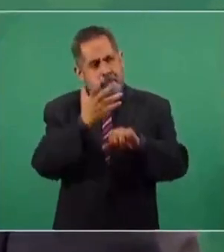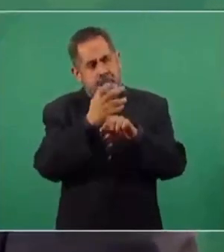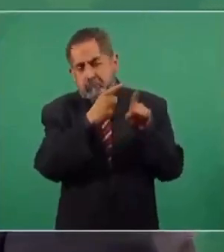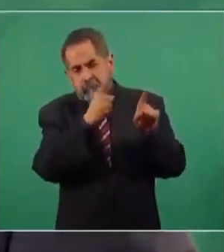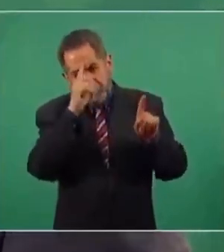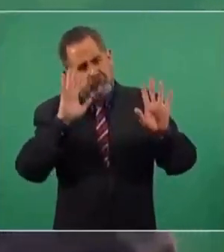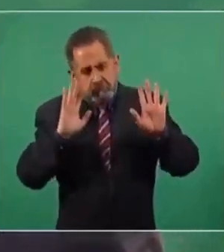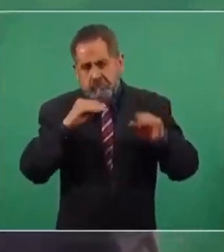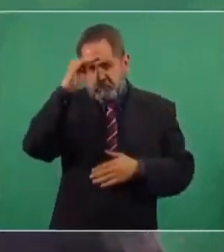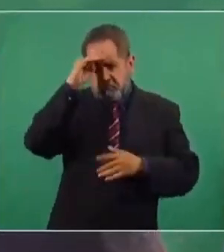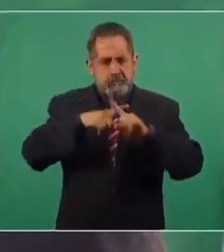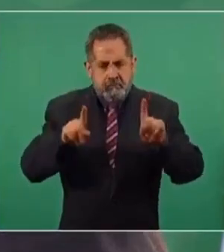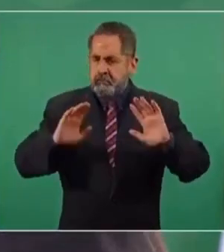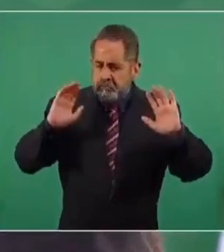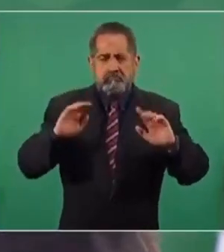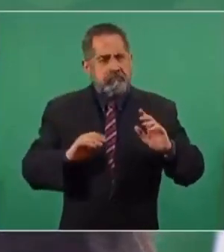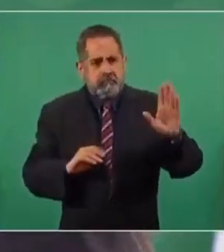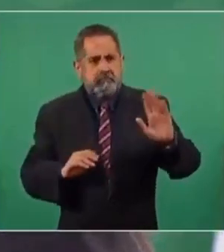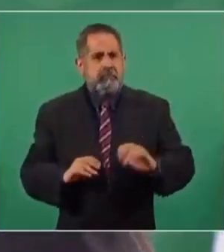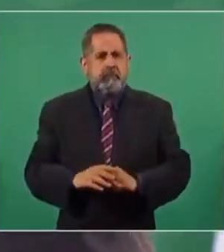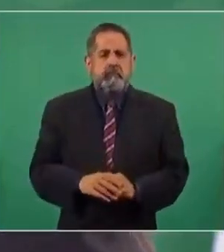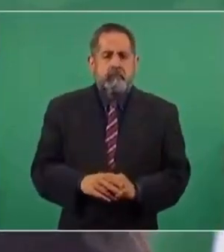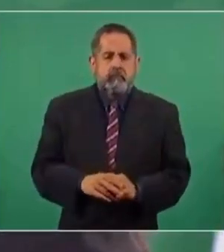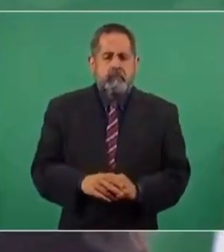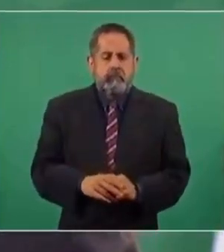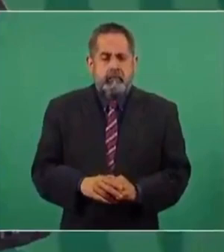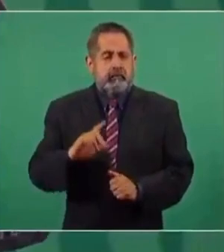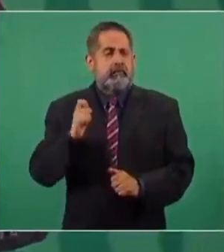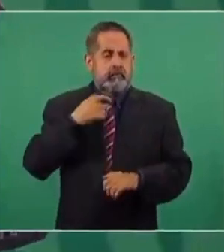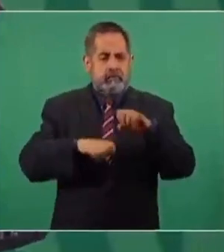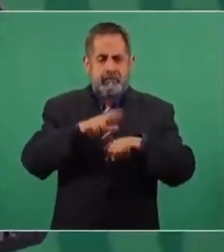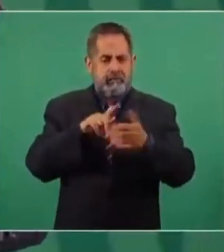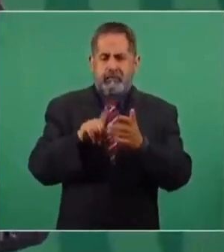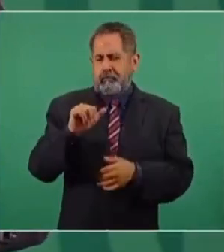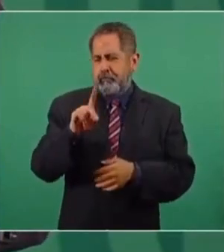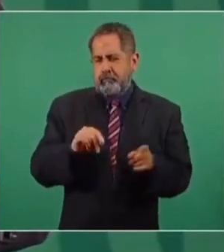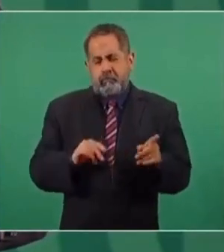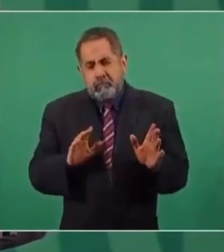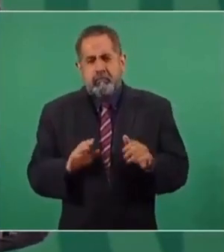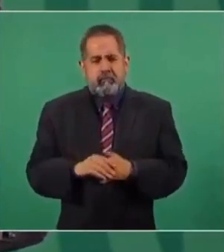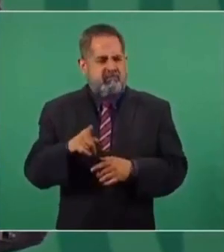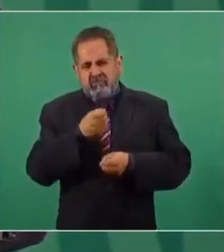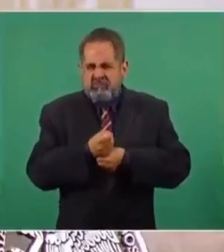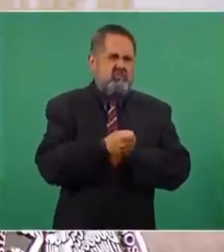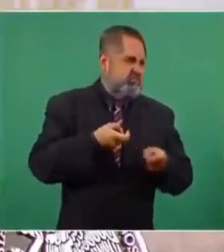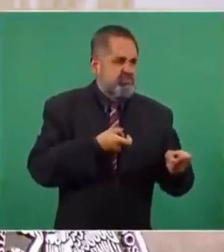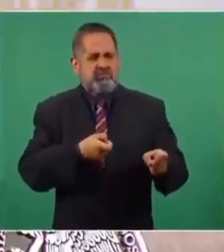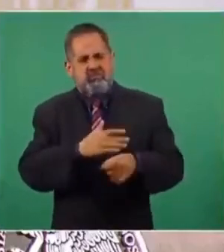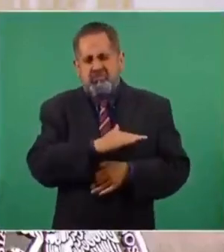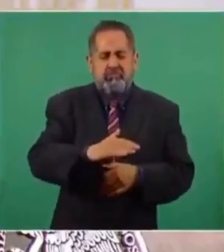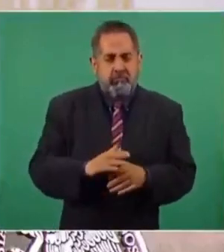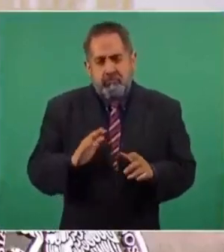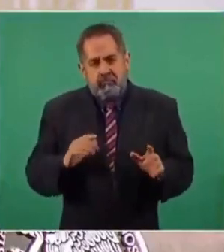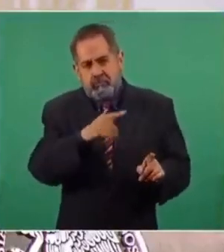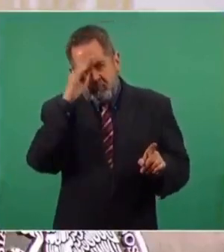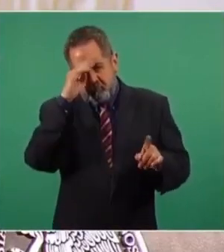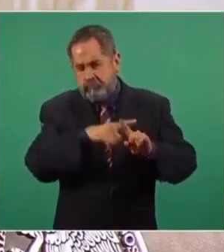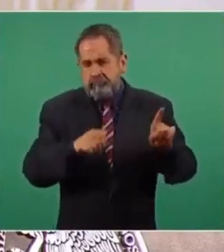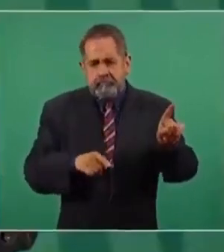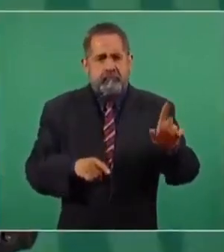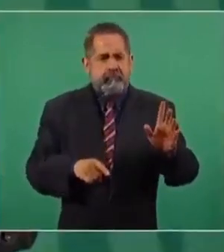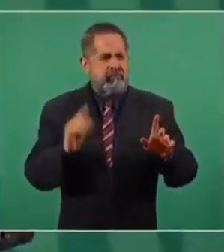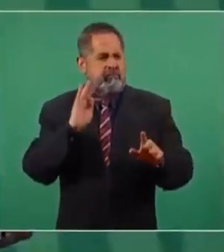Estados Unidos piensan de otra manera. El ex embajador Landó, que hay que arrasar, que